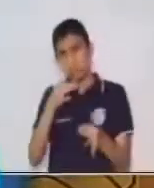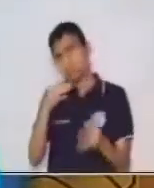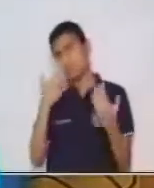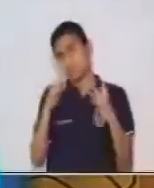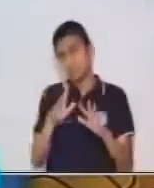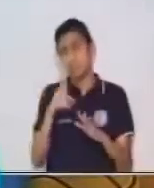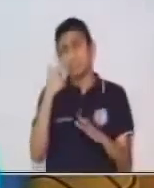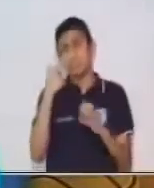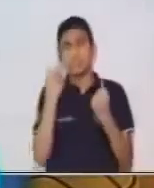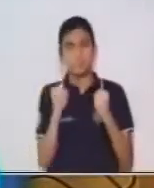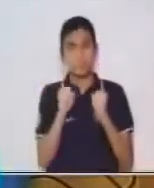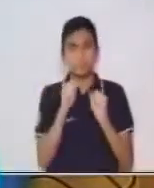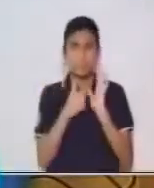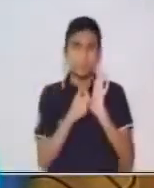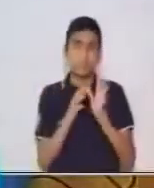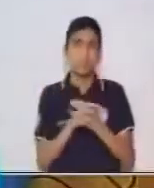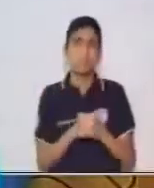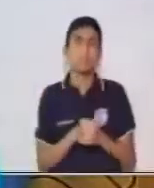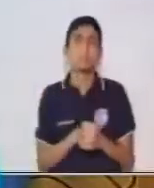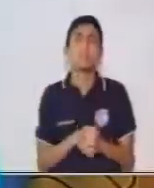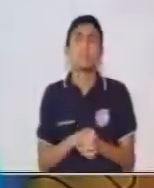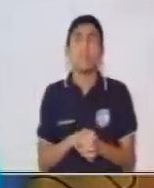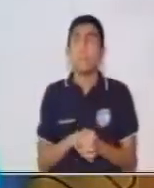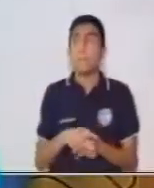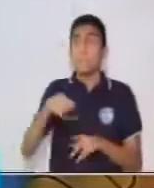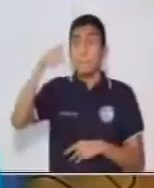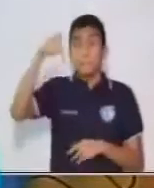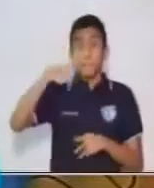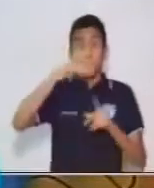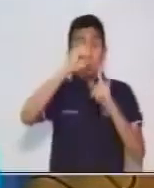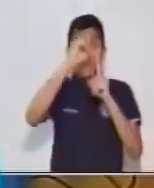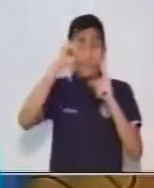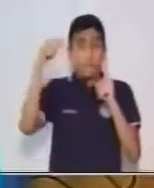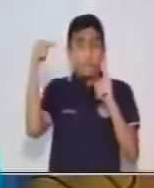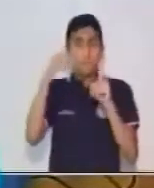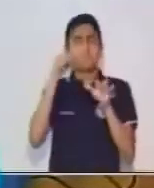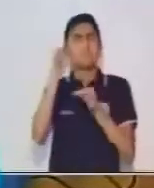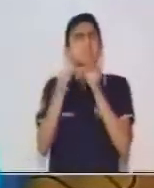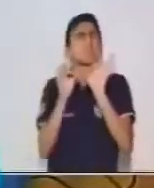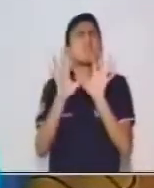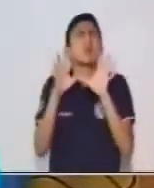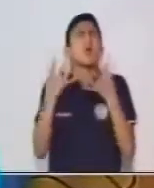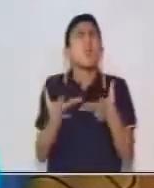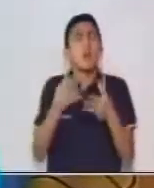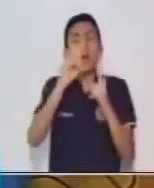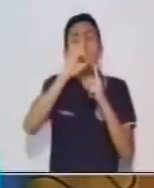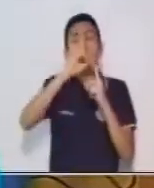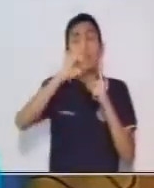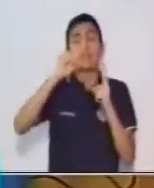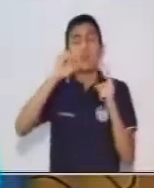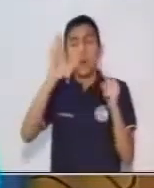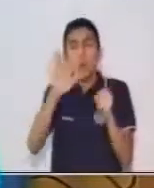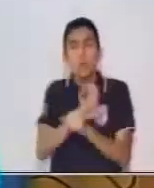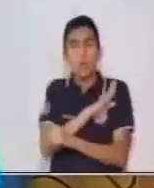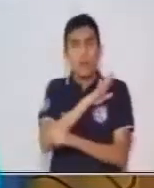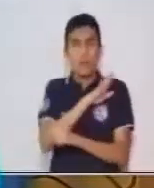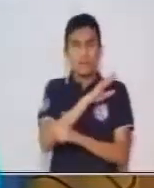realizar entonces que esta oración la vamos a definir como oración compuesta